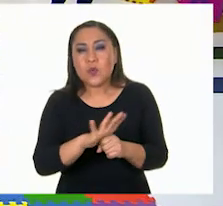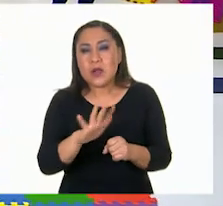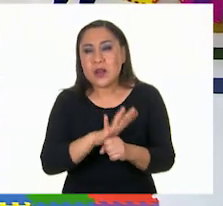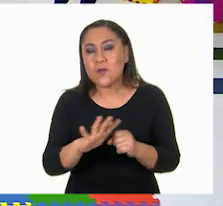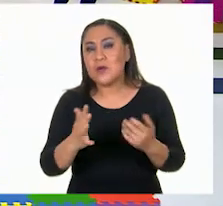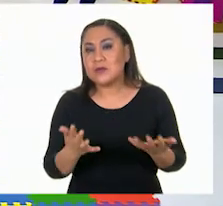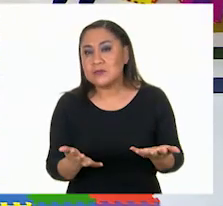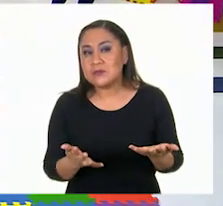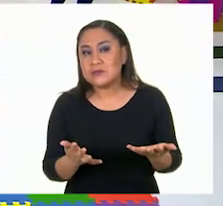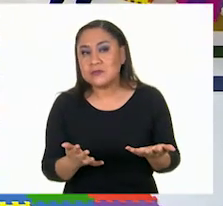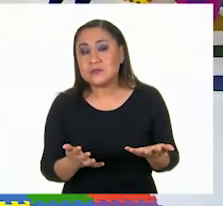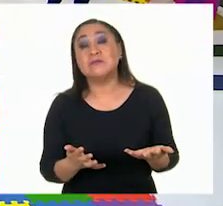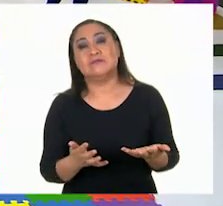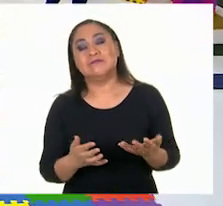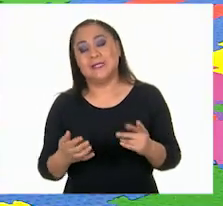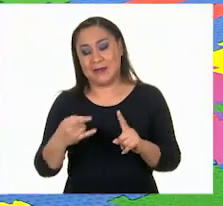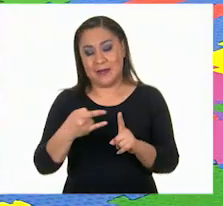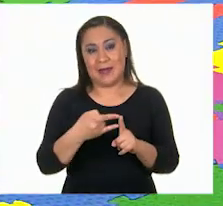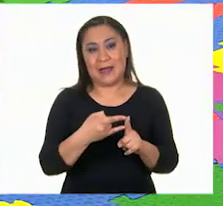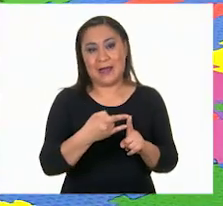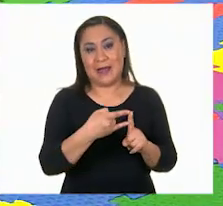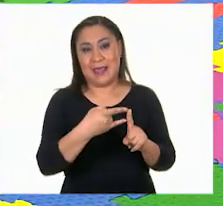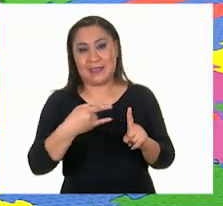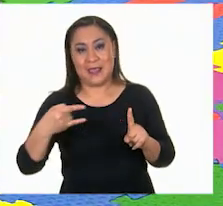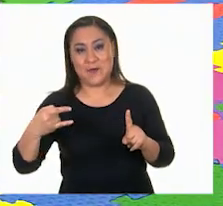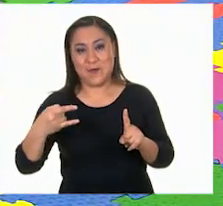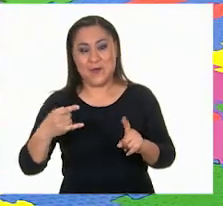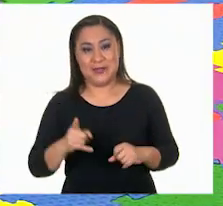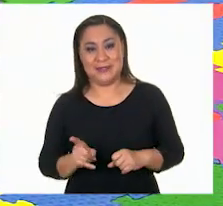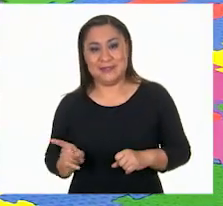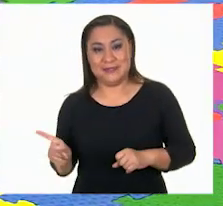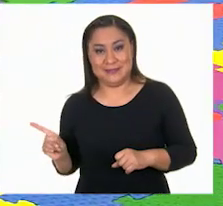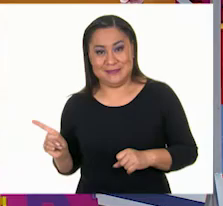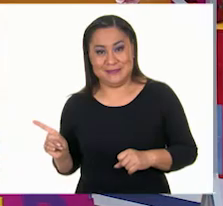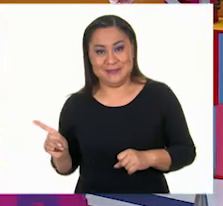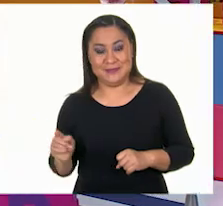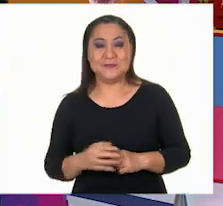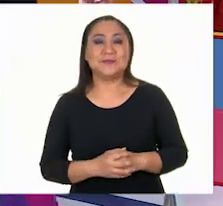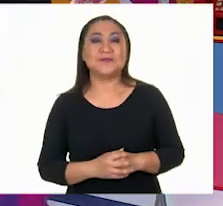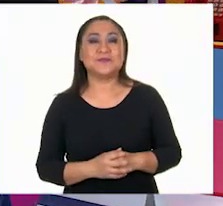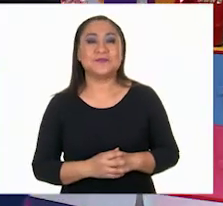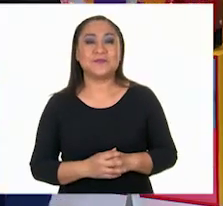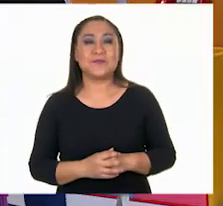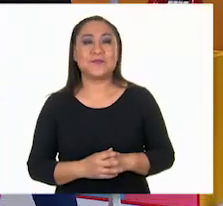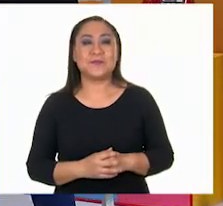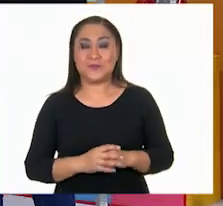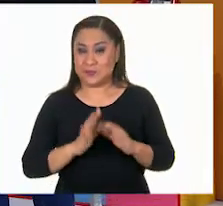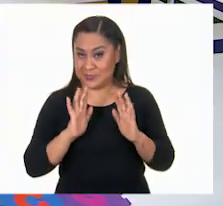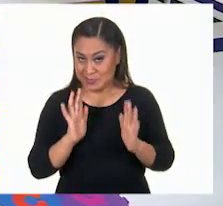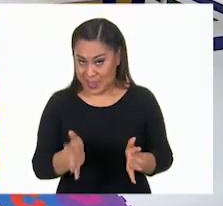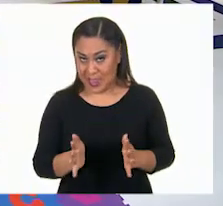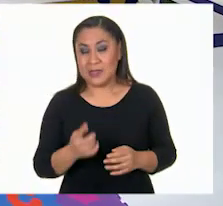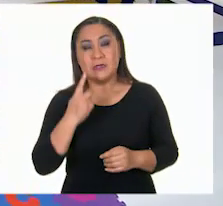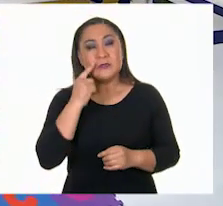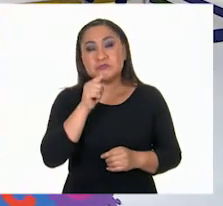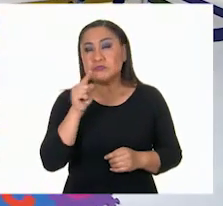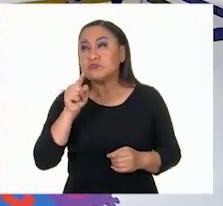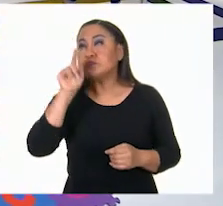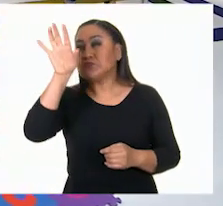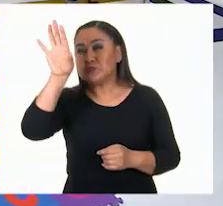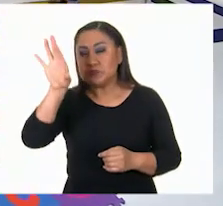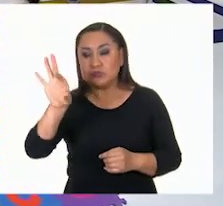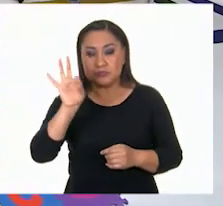Y... No, salió un rectángulo. Rectángulo. Vamos a poner y a escoger...